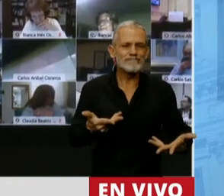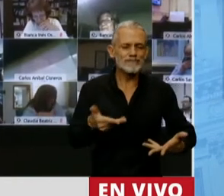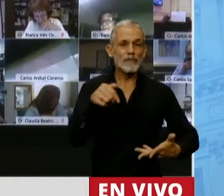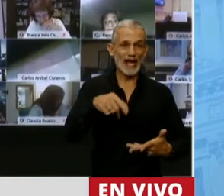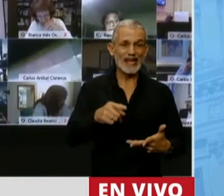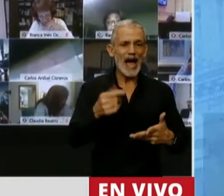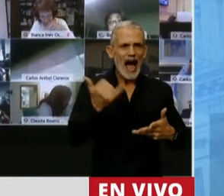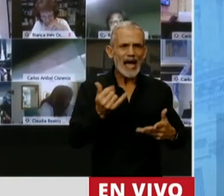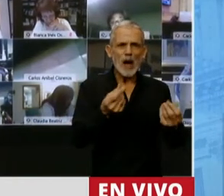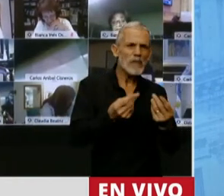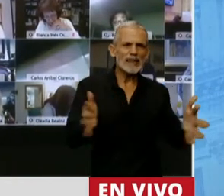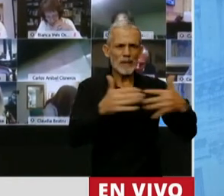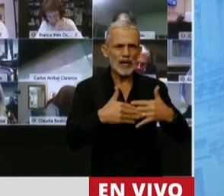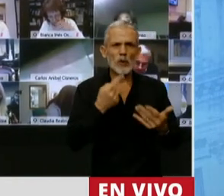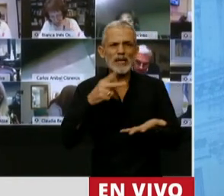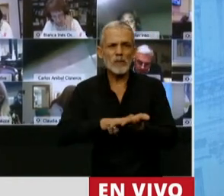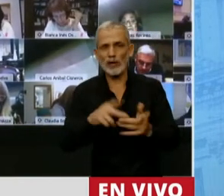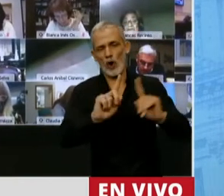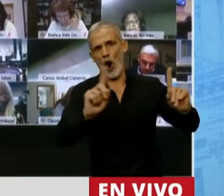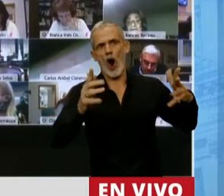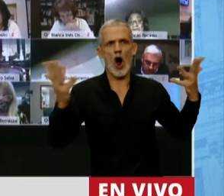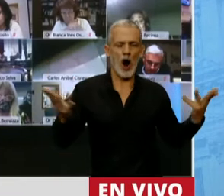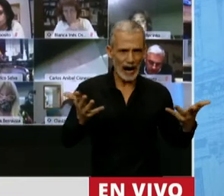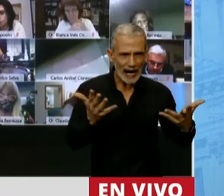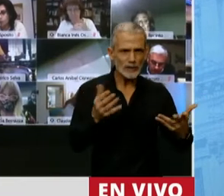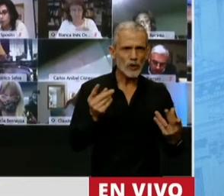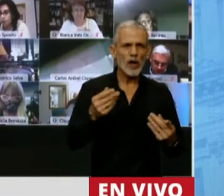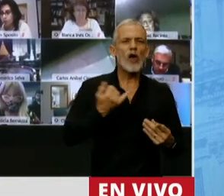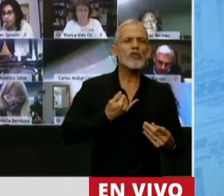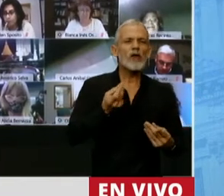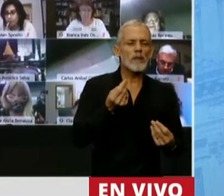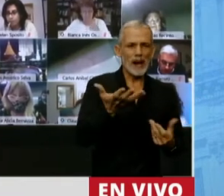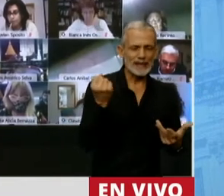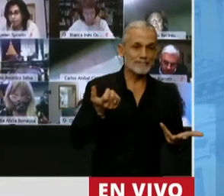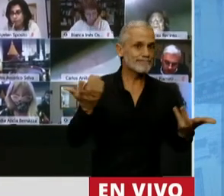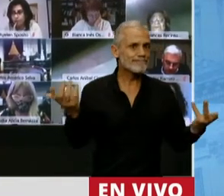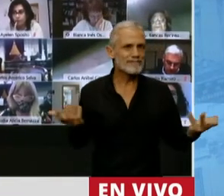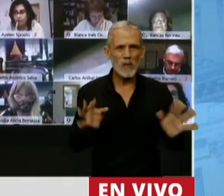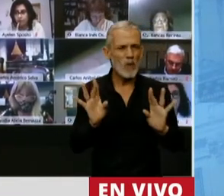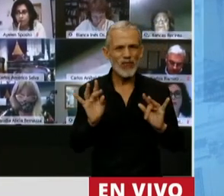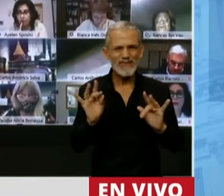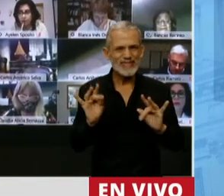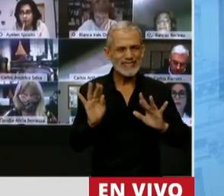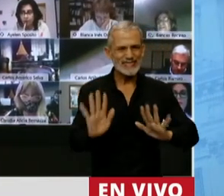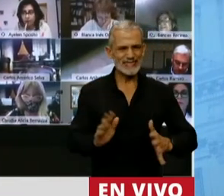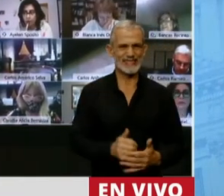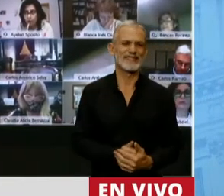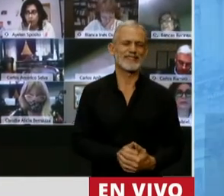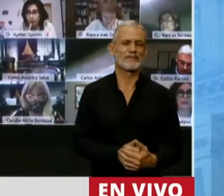Pretendemos tener recursos para todos, pero no explicamos de dónde los vamos a conseguir. Entonces, yo digo,